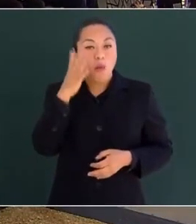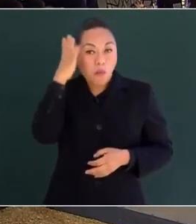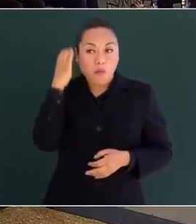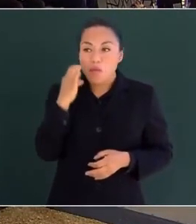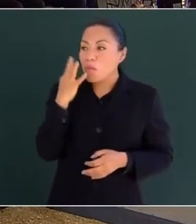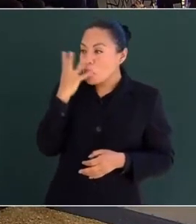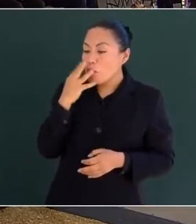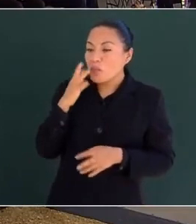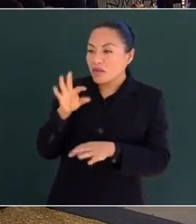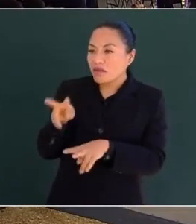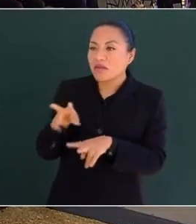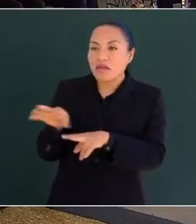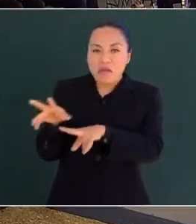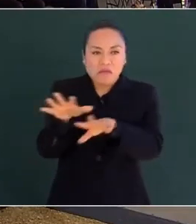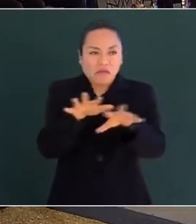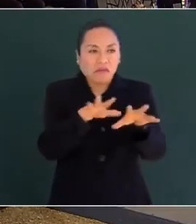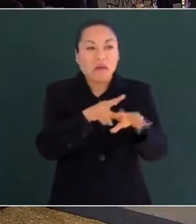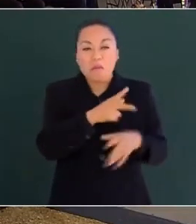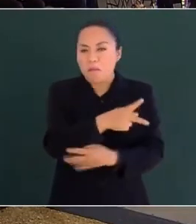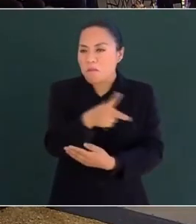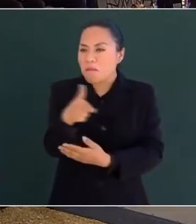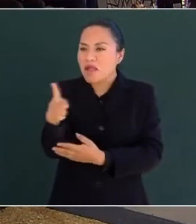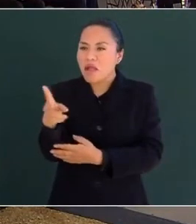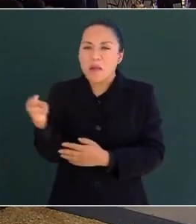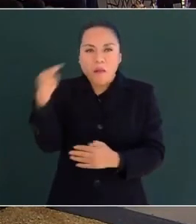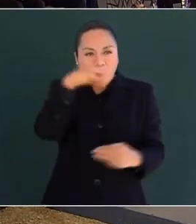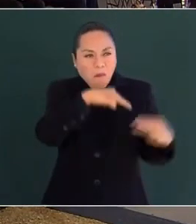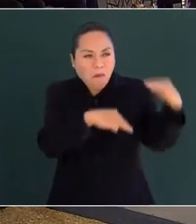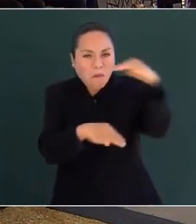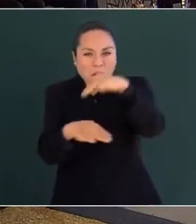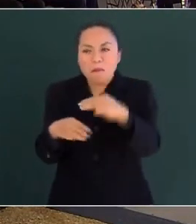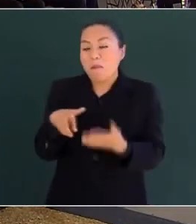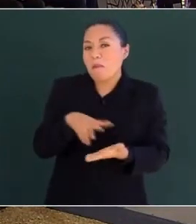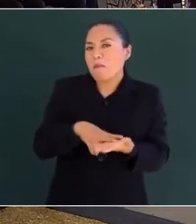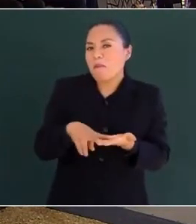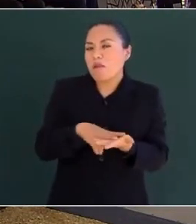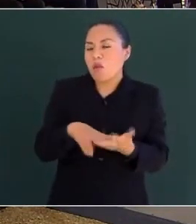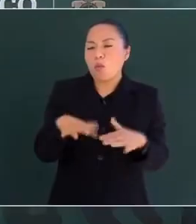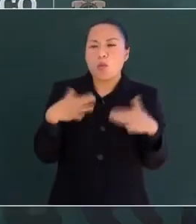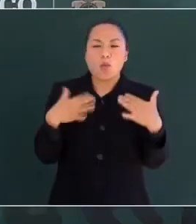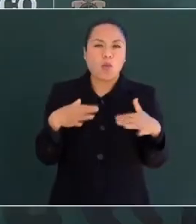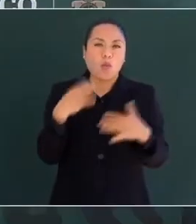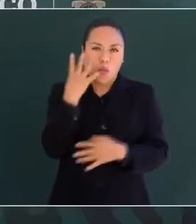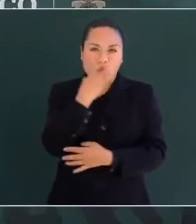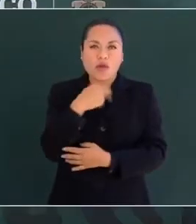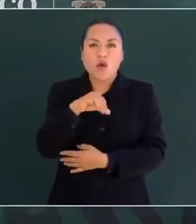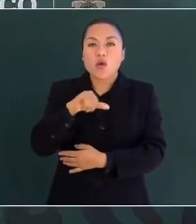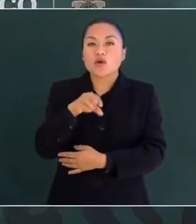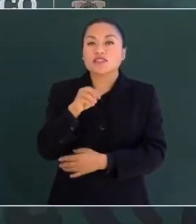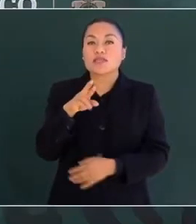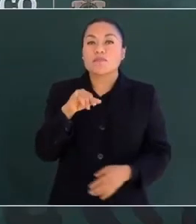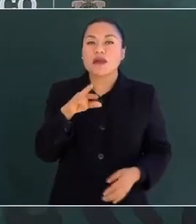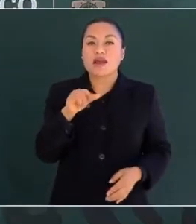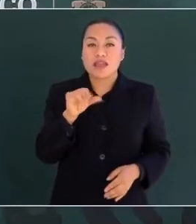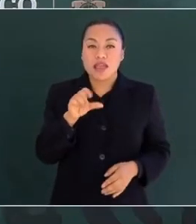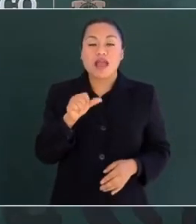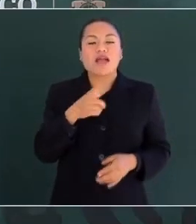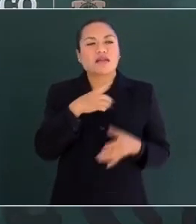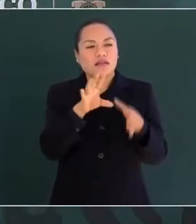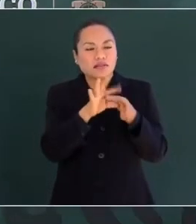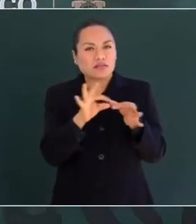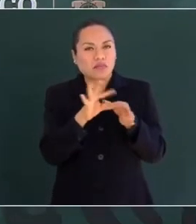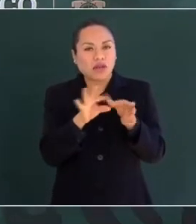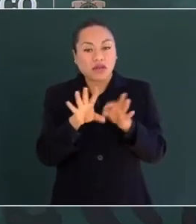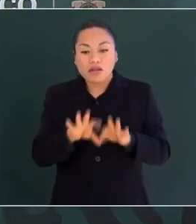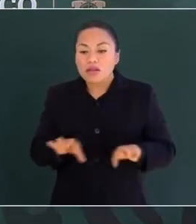arroyos, colinas verdes y montañas magníficas. José María Lafragua narró así la importancia de